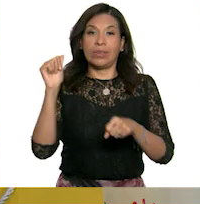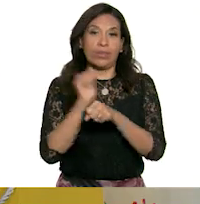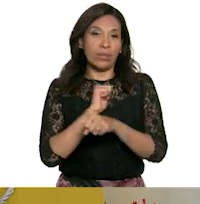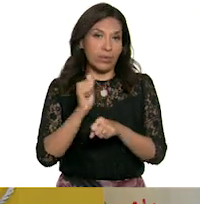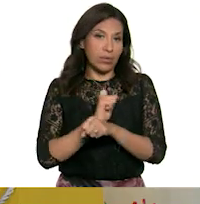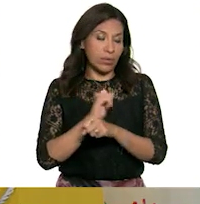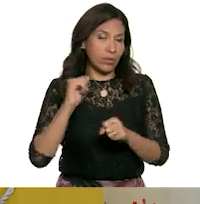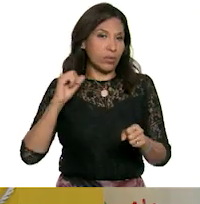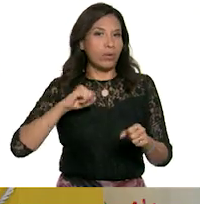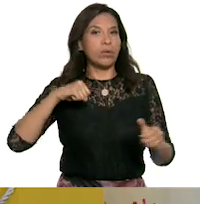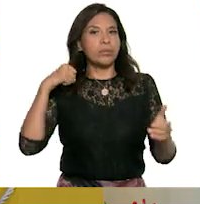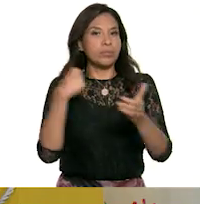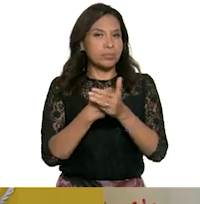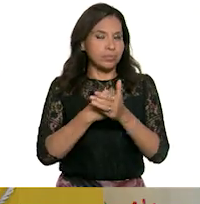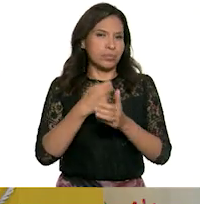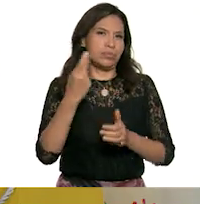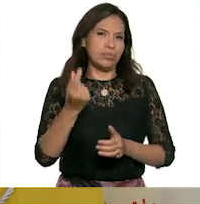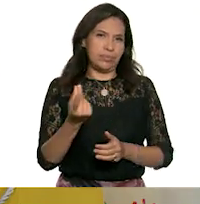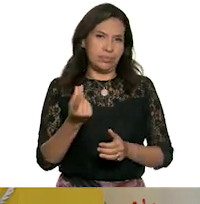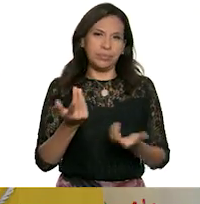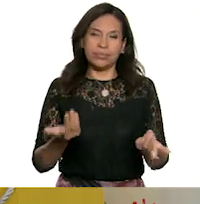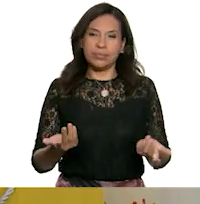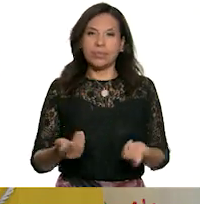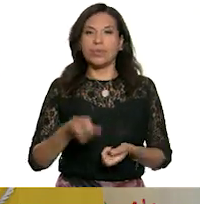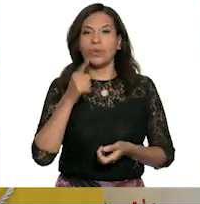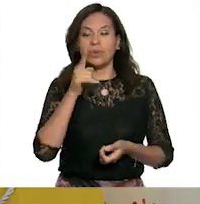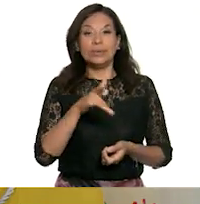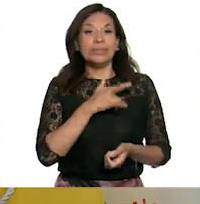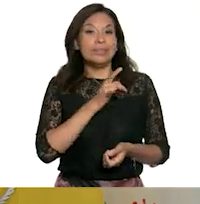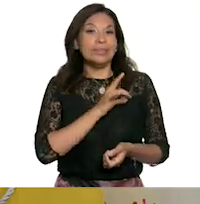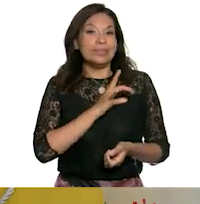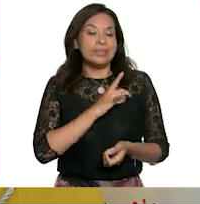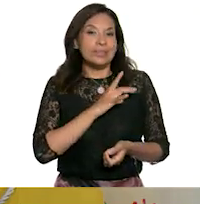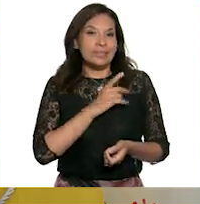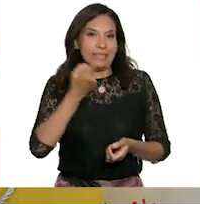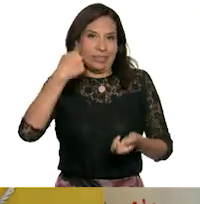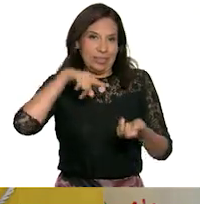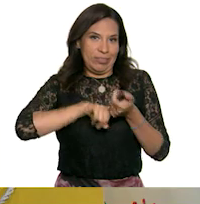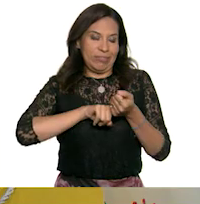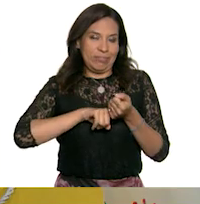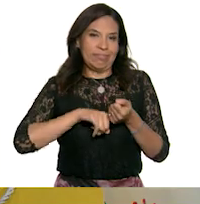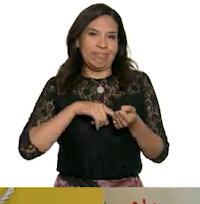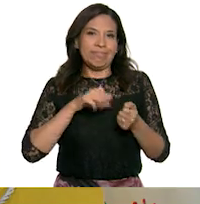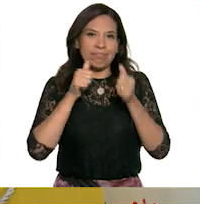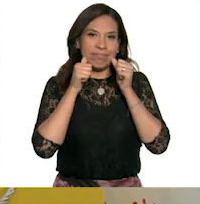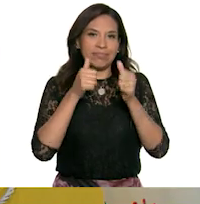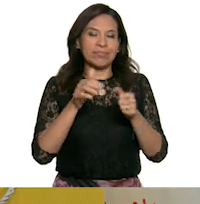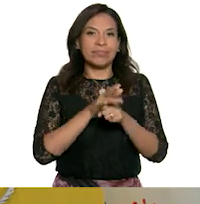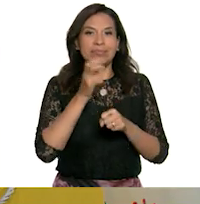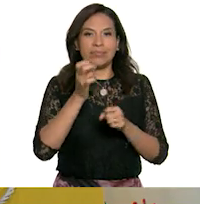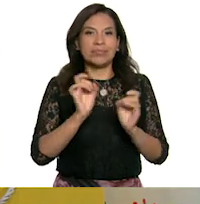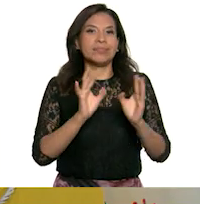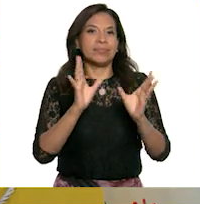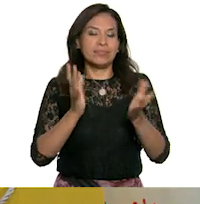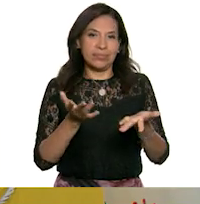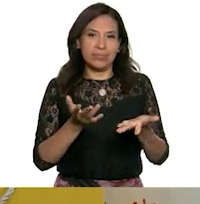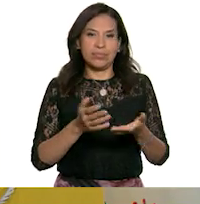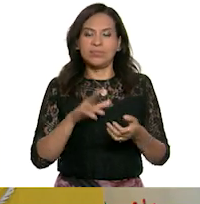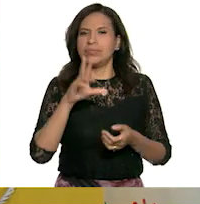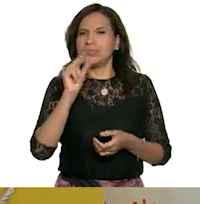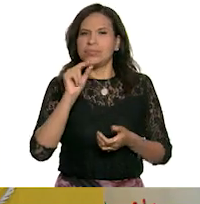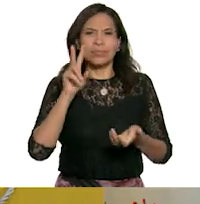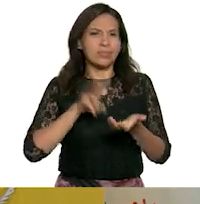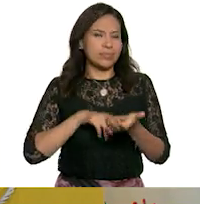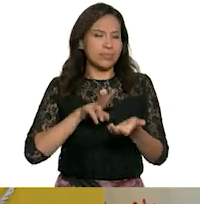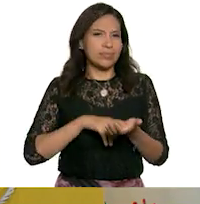o que atropellaran al perro. No, dejaste que el miedo se apoderara de tu atención y de esa situación y no